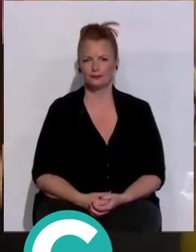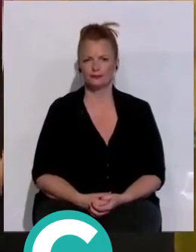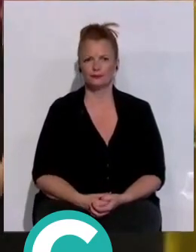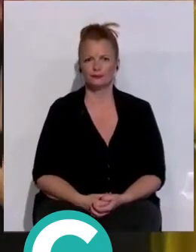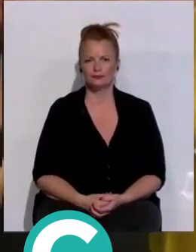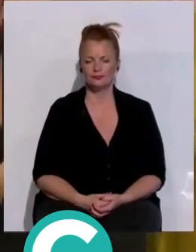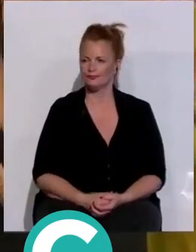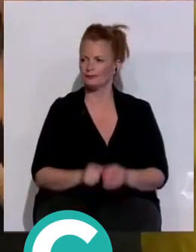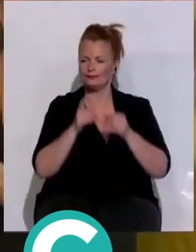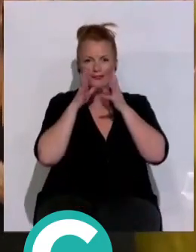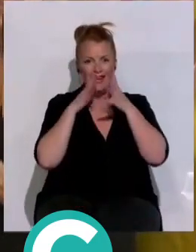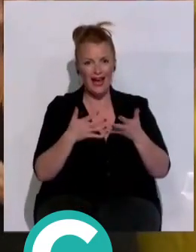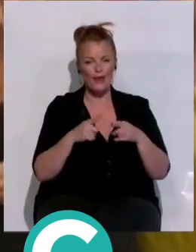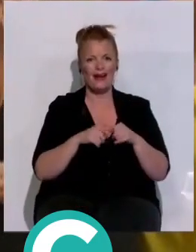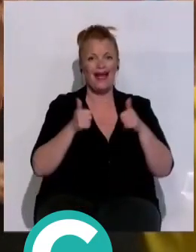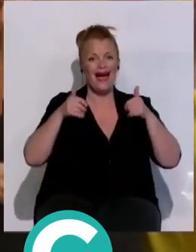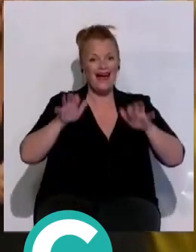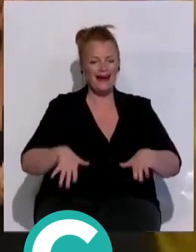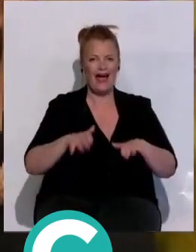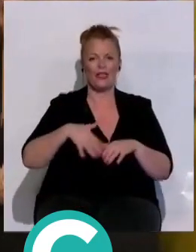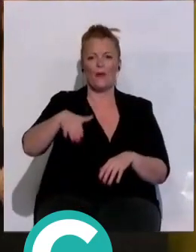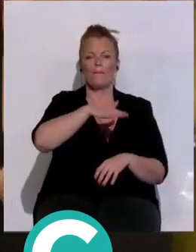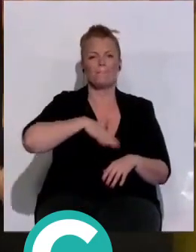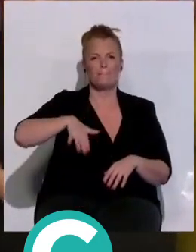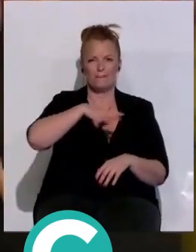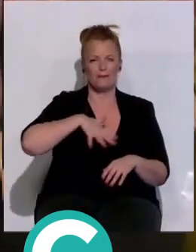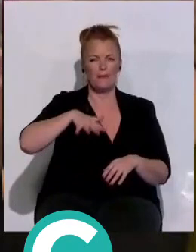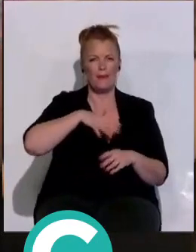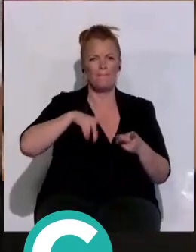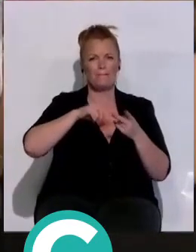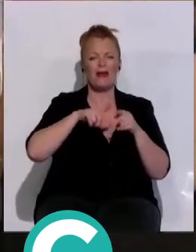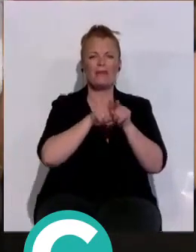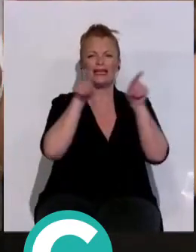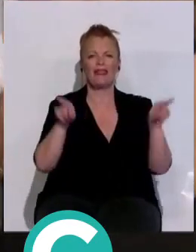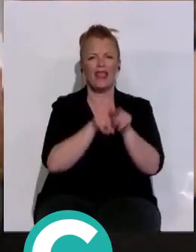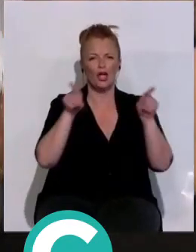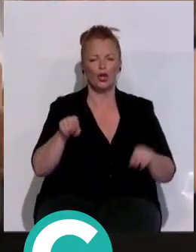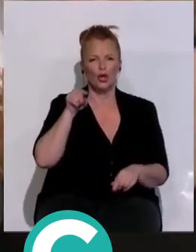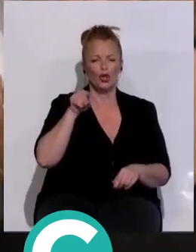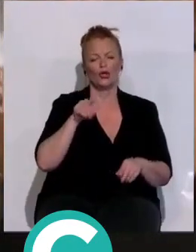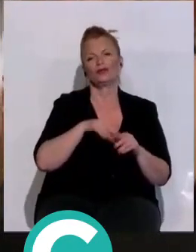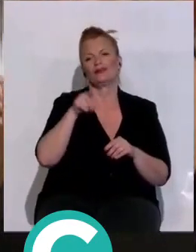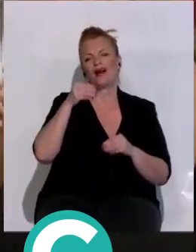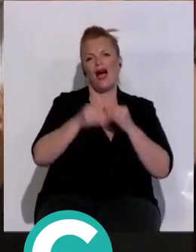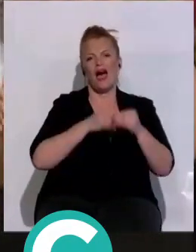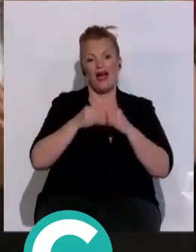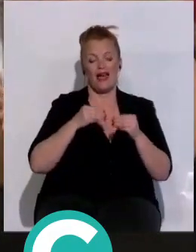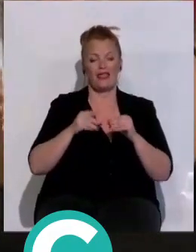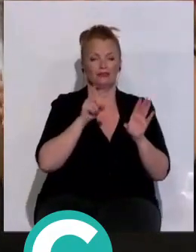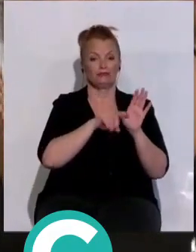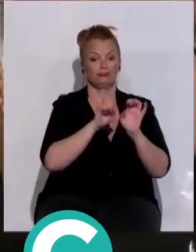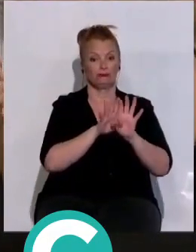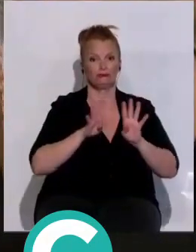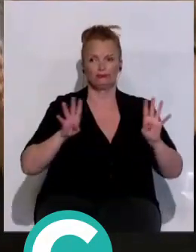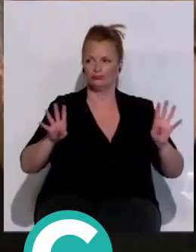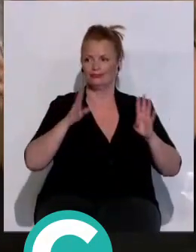Ahora Cádiz arrancó su campaña en la Plaza del Mentidero. Miembros de la candidatura encabezada por Eugenio Belgrano y simpatizantes descubrieron el cártel